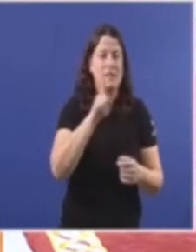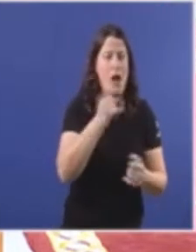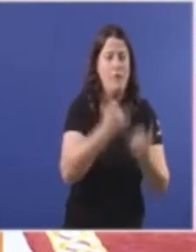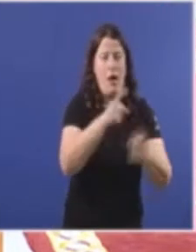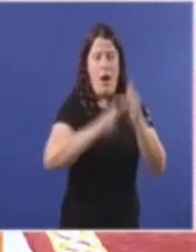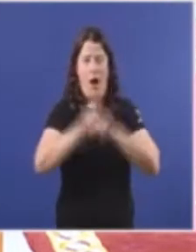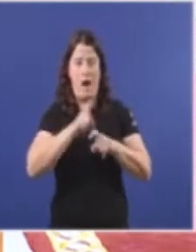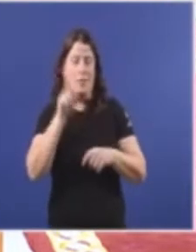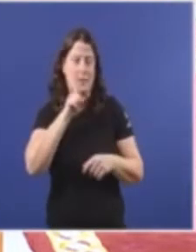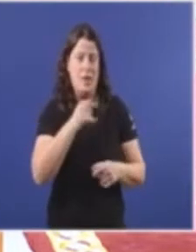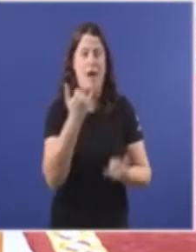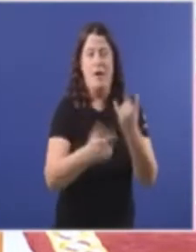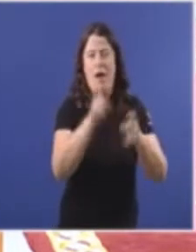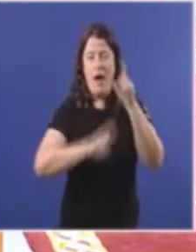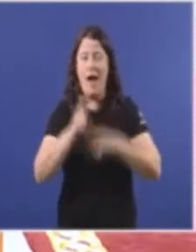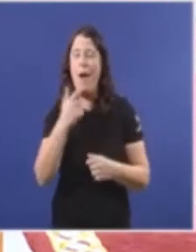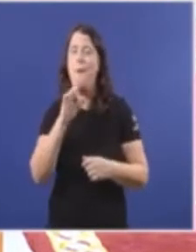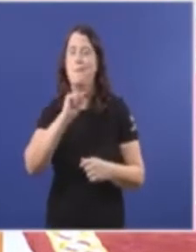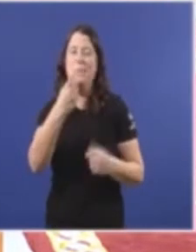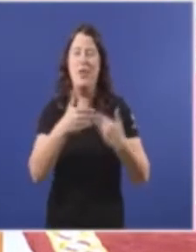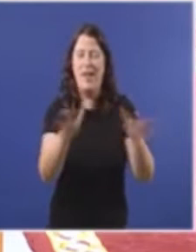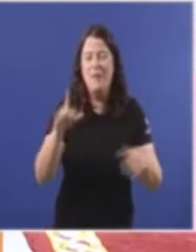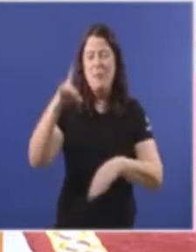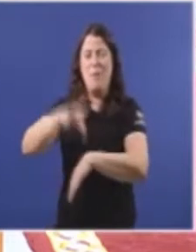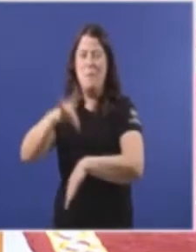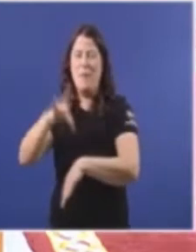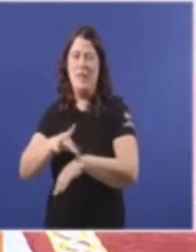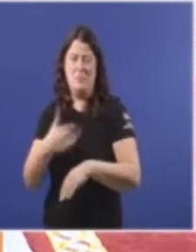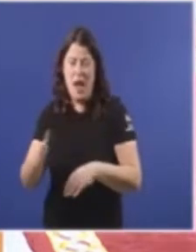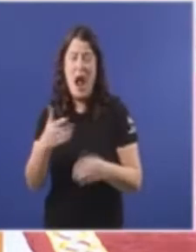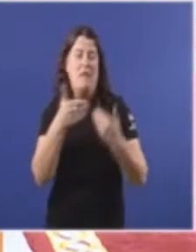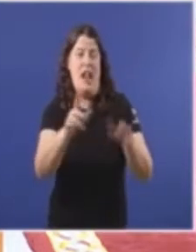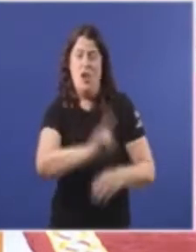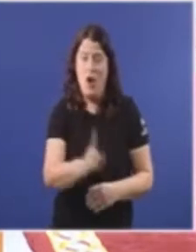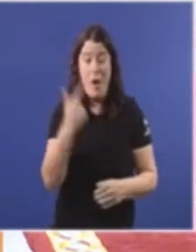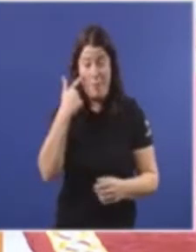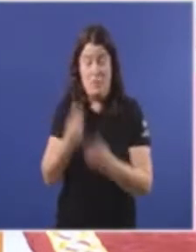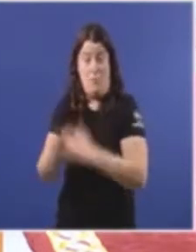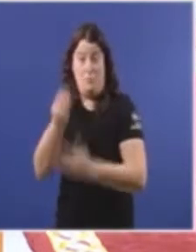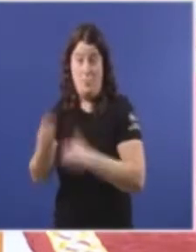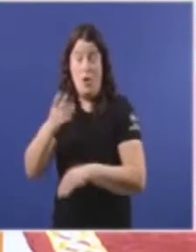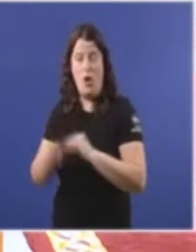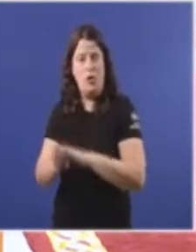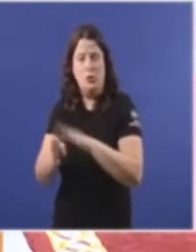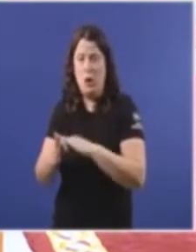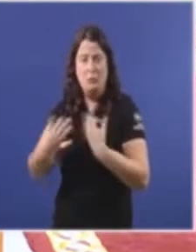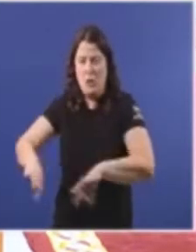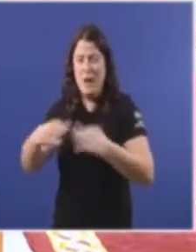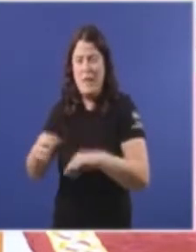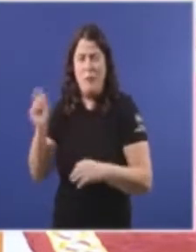Primeiro non se podía abrir Porque non tiñan Pericia Os xinecólogos Estamos vendo Como Paridoiro Sigue funcionando Con normalidade Con